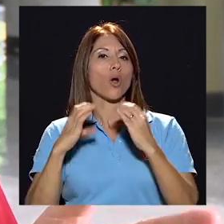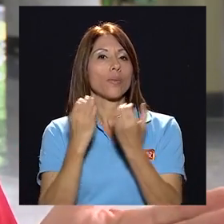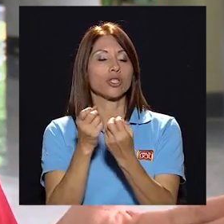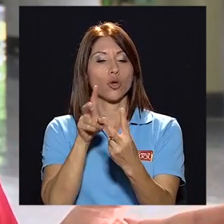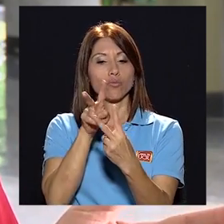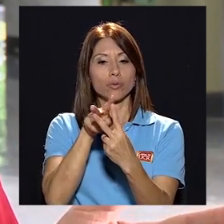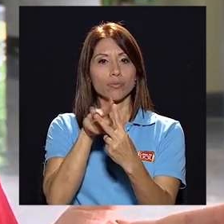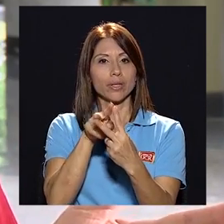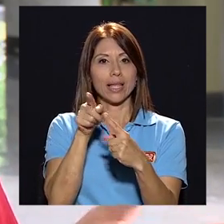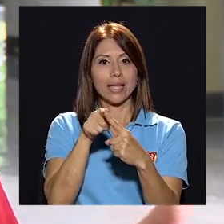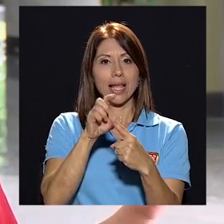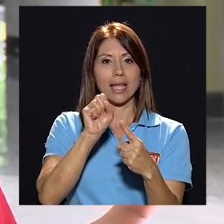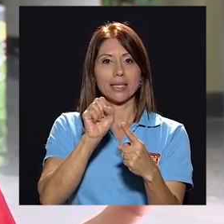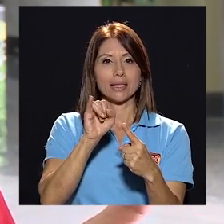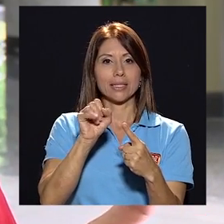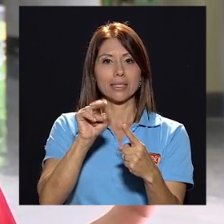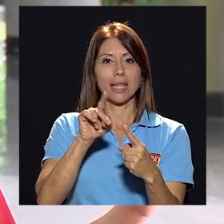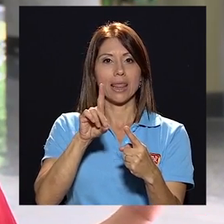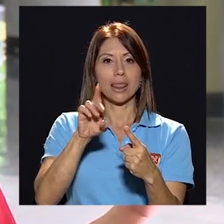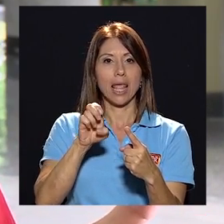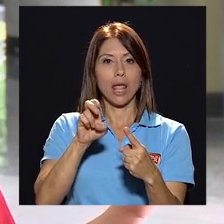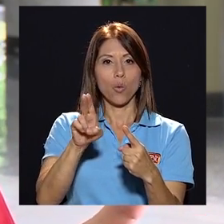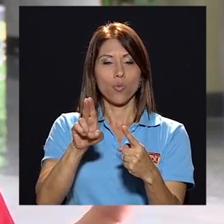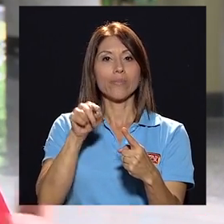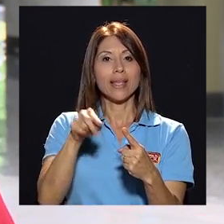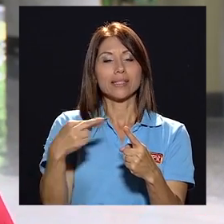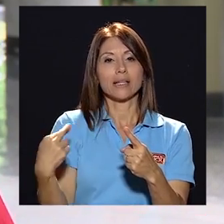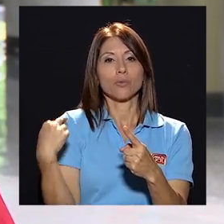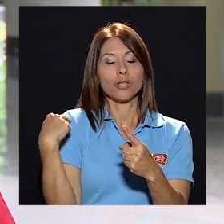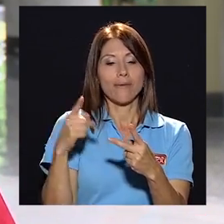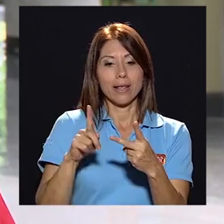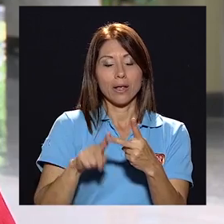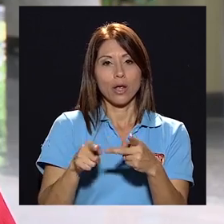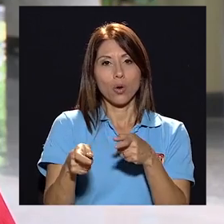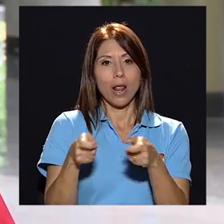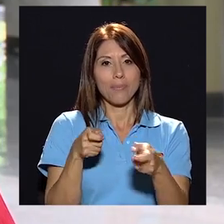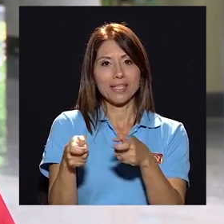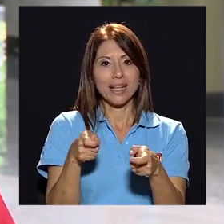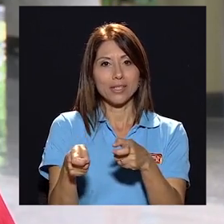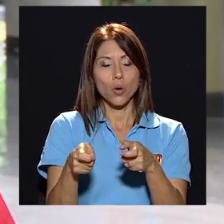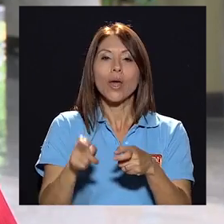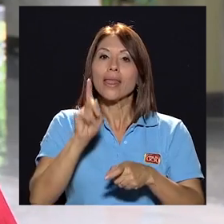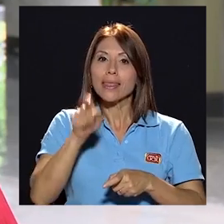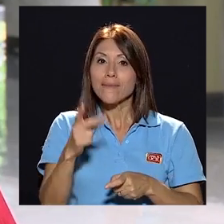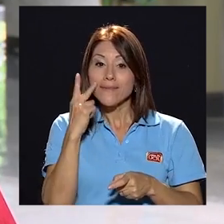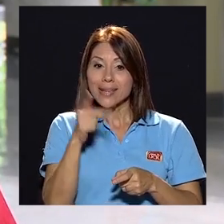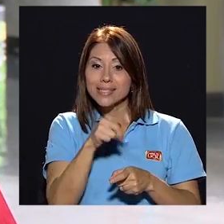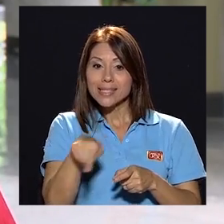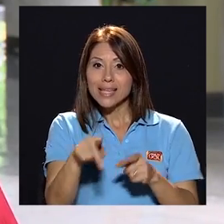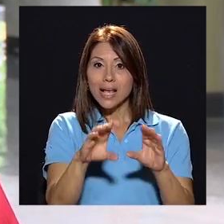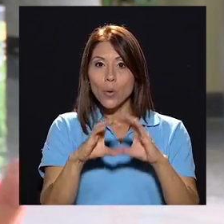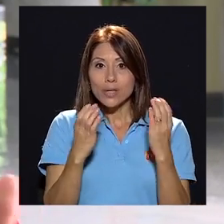bipartita entre el Cindeo, que es el responsable de este tema, en conjunto con la administración. Hay que ver si esa comisión está